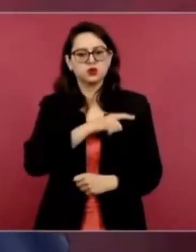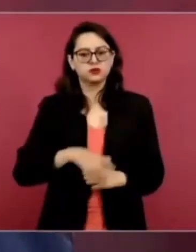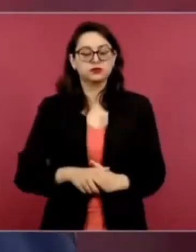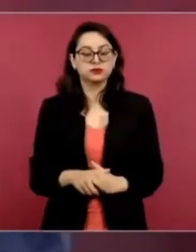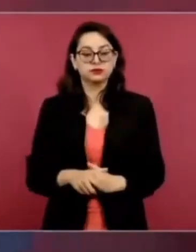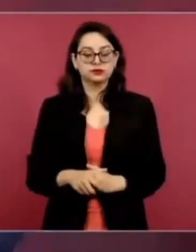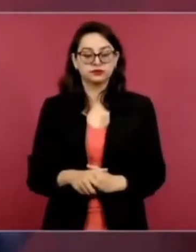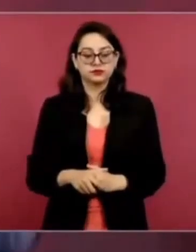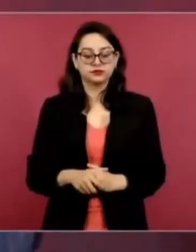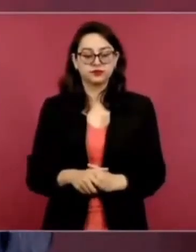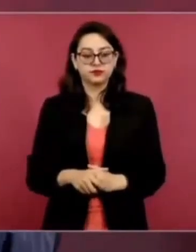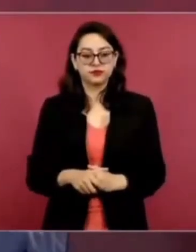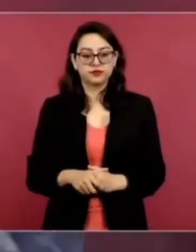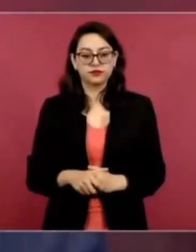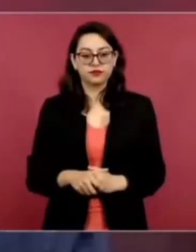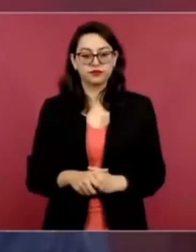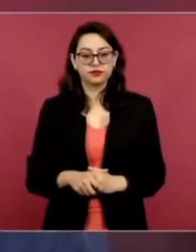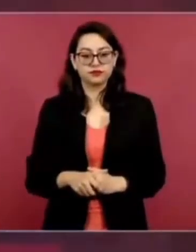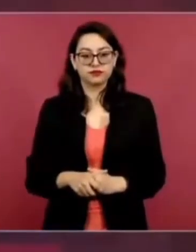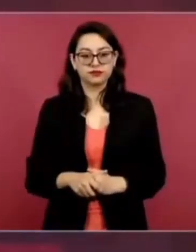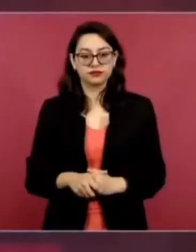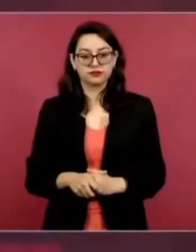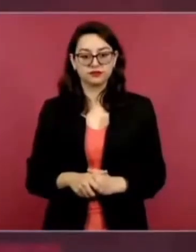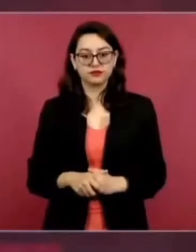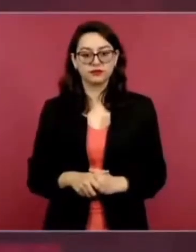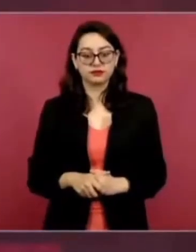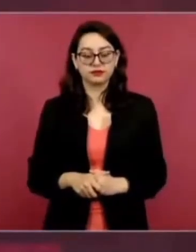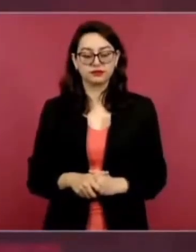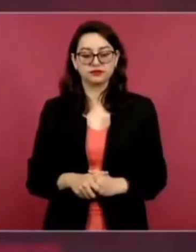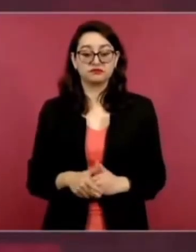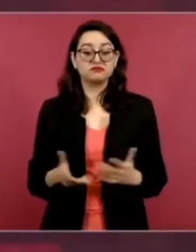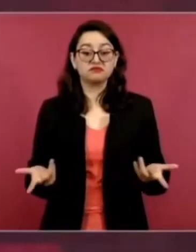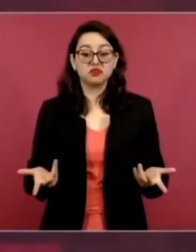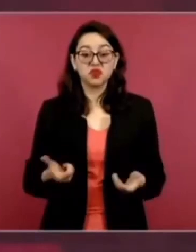De eso es relativo.